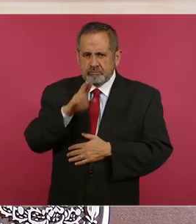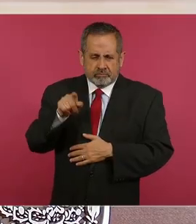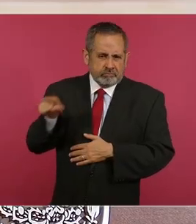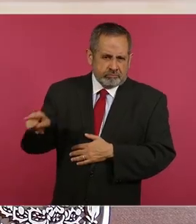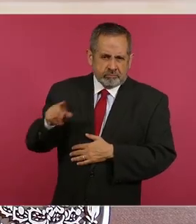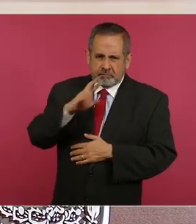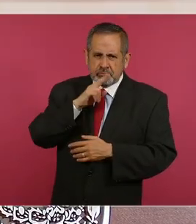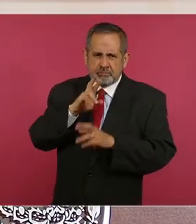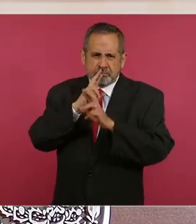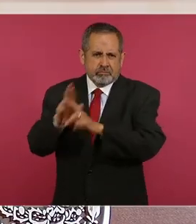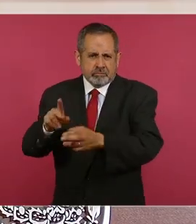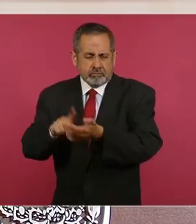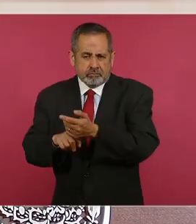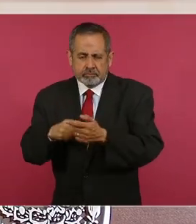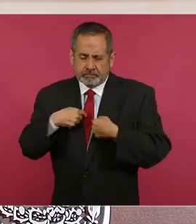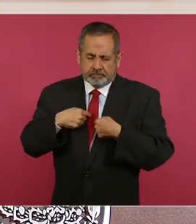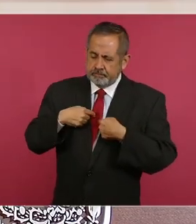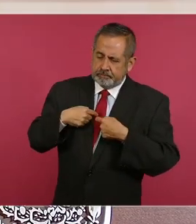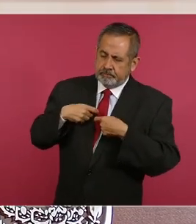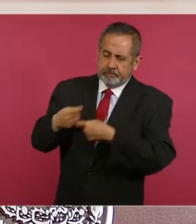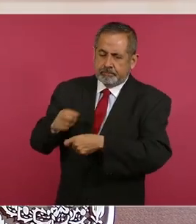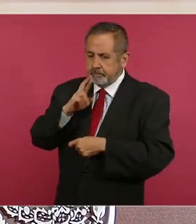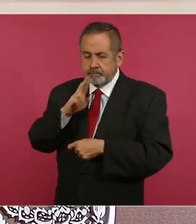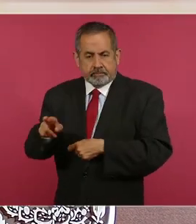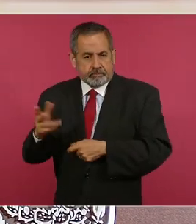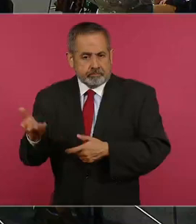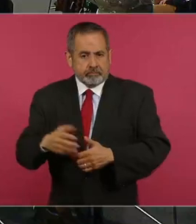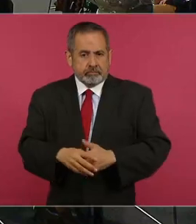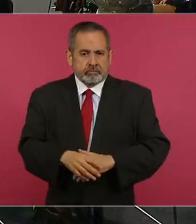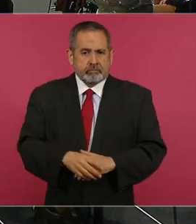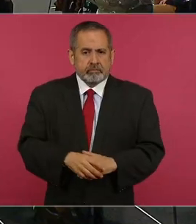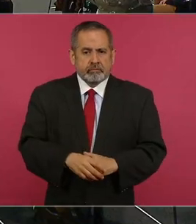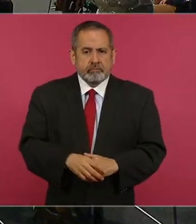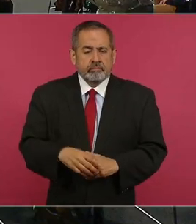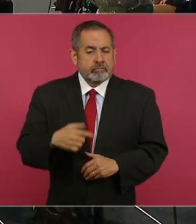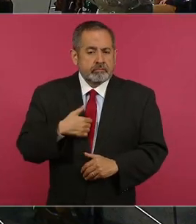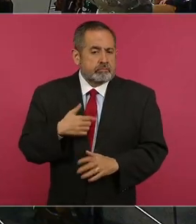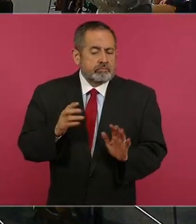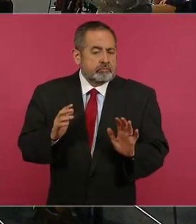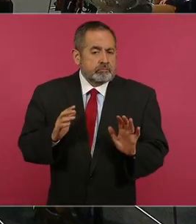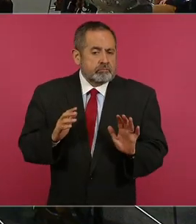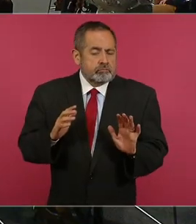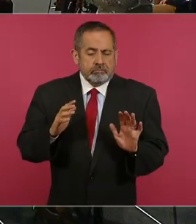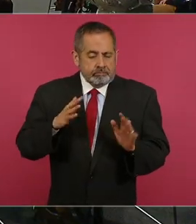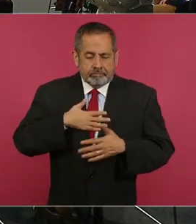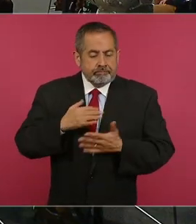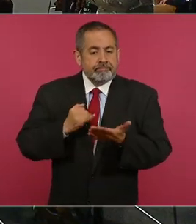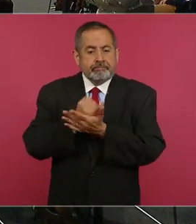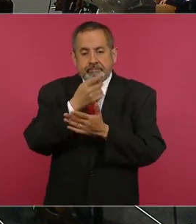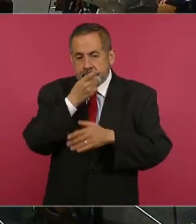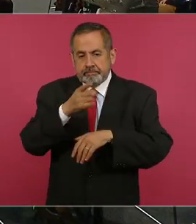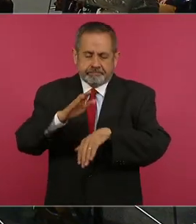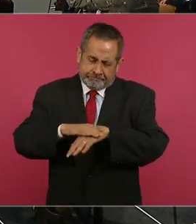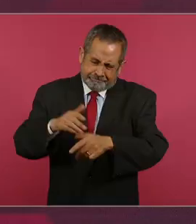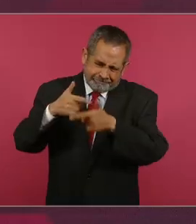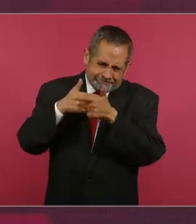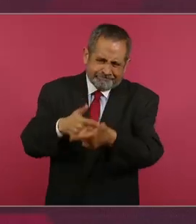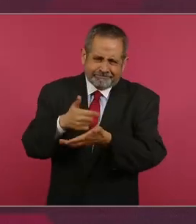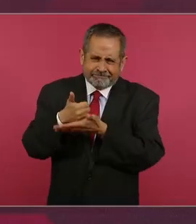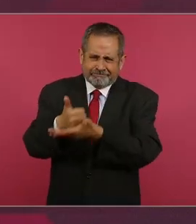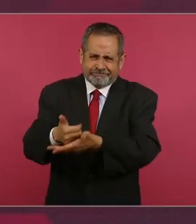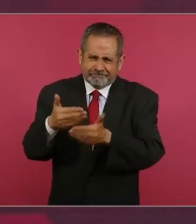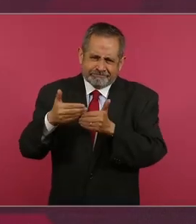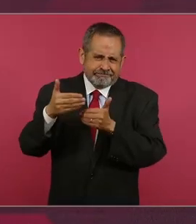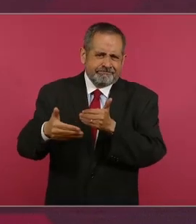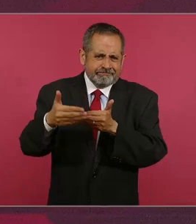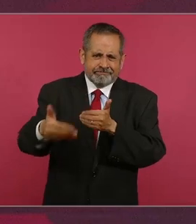por mí? Claro. Yo nada más decir que vamos a seguirles ayudando a ustedes.